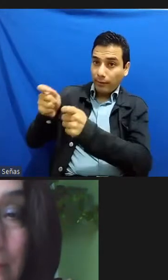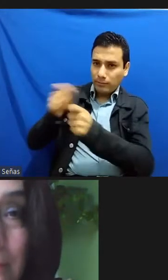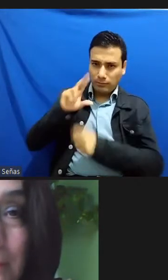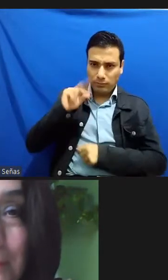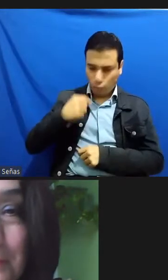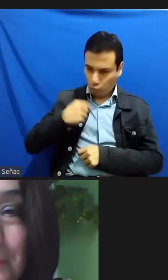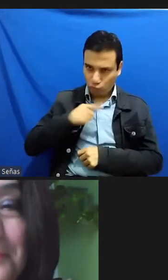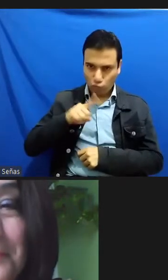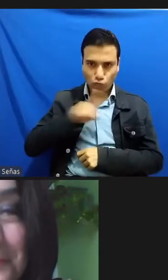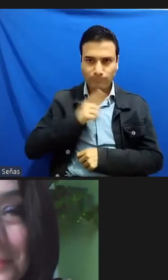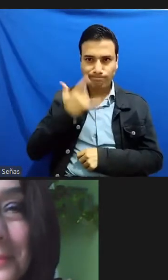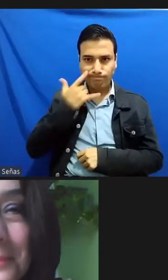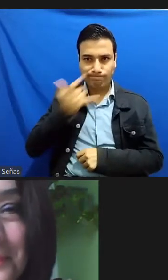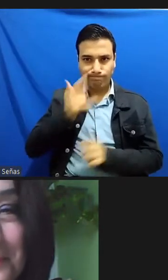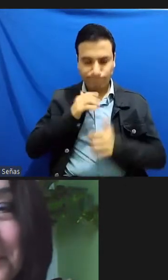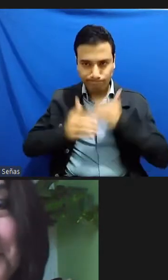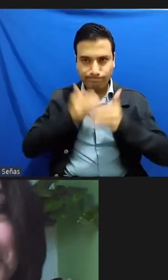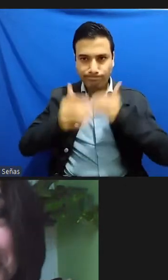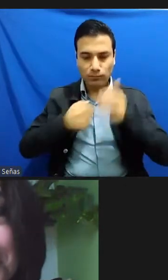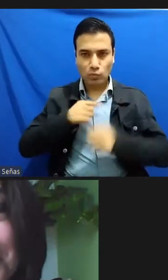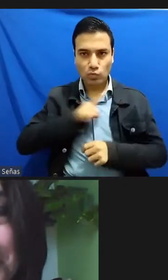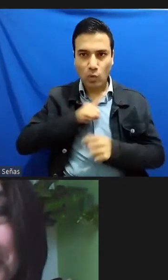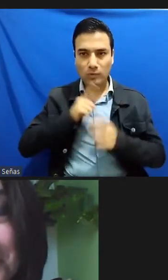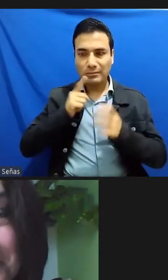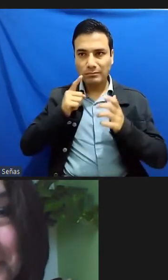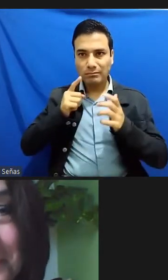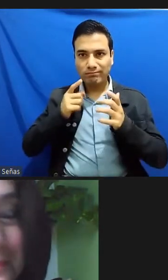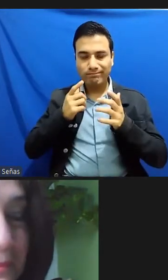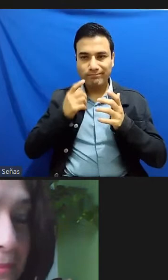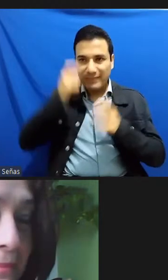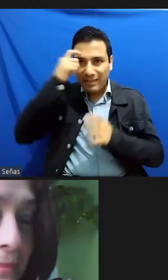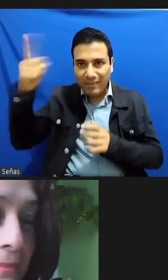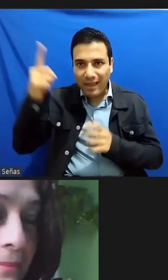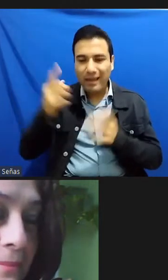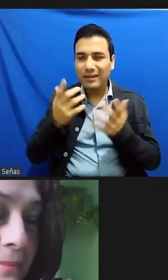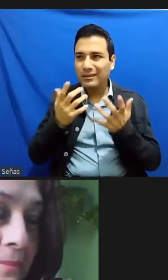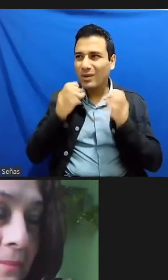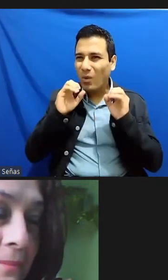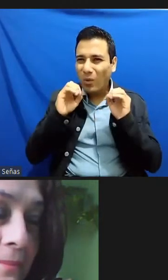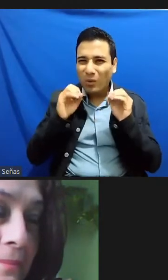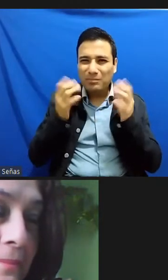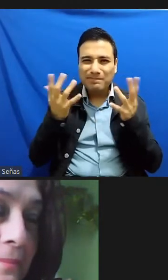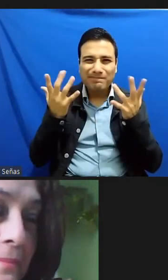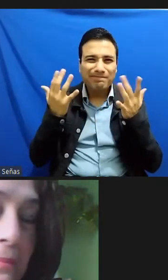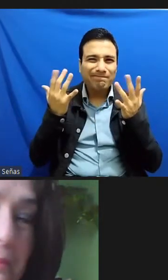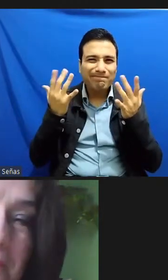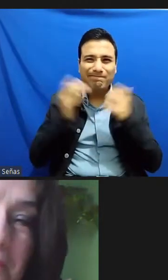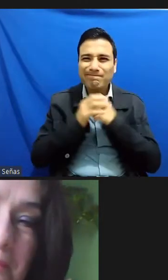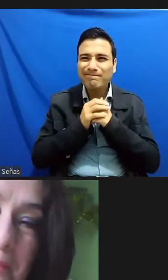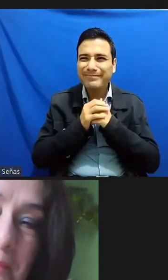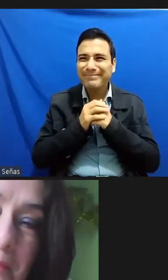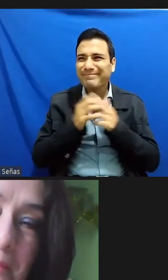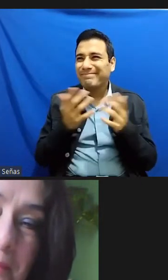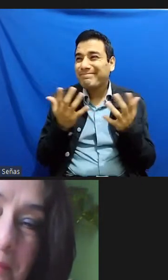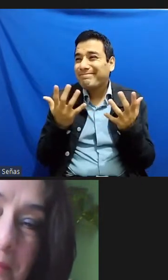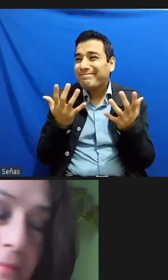conmigo mismo y me invento ¿cómo se llama? este me invento